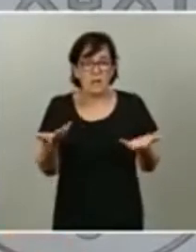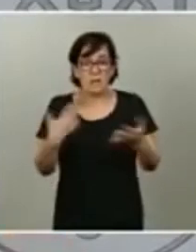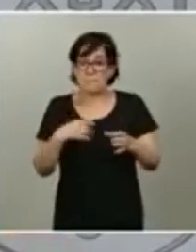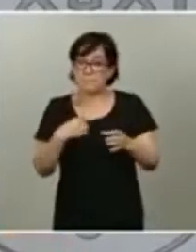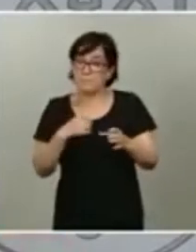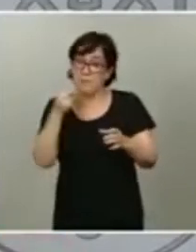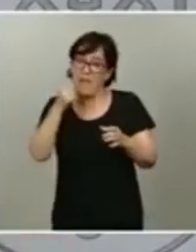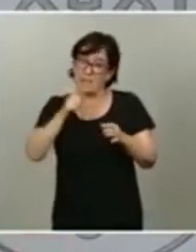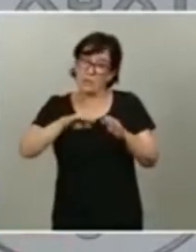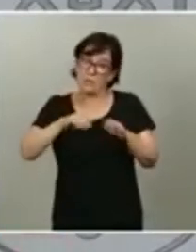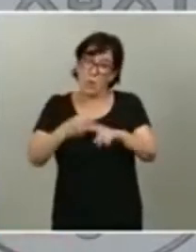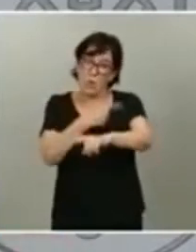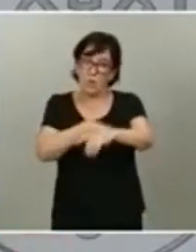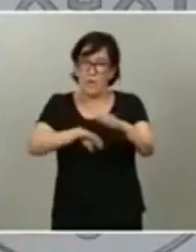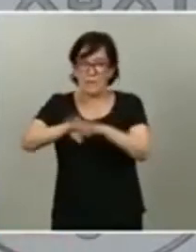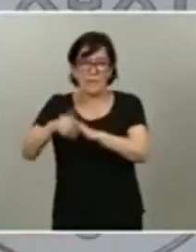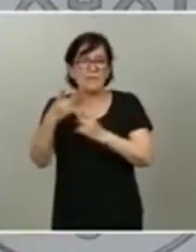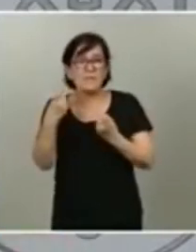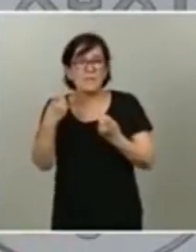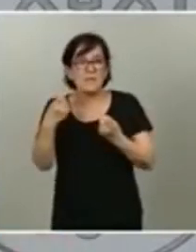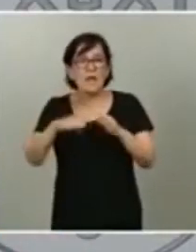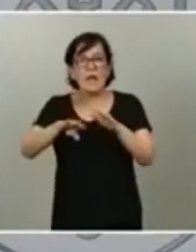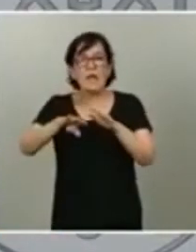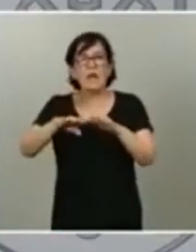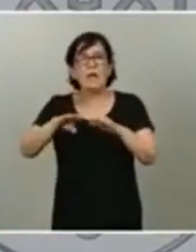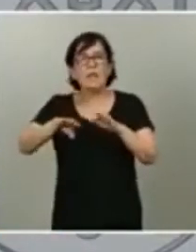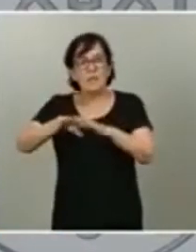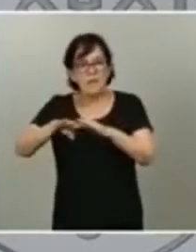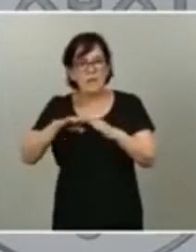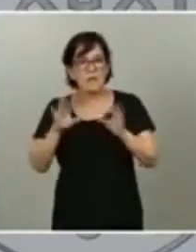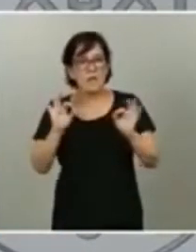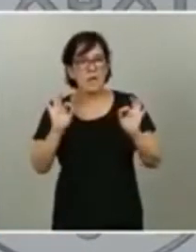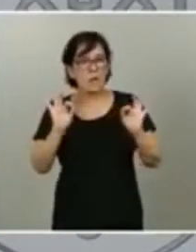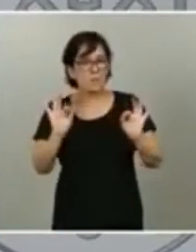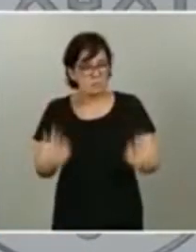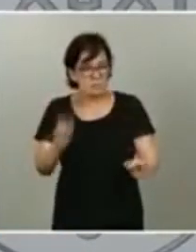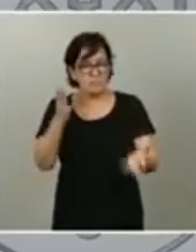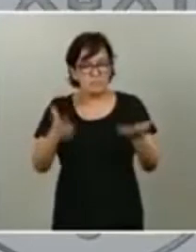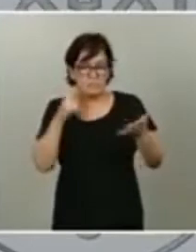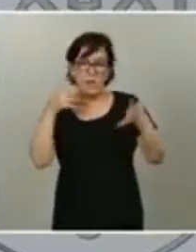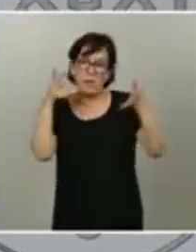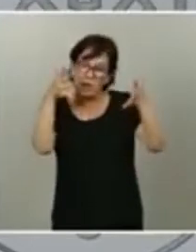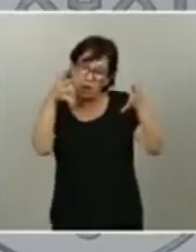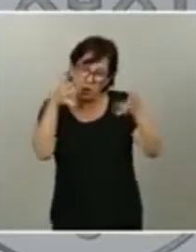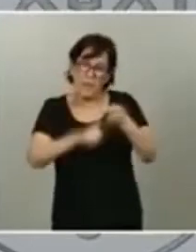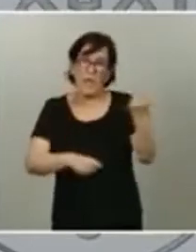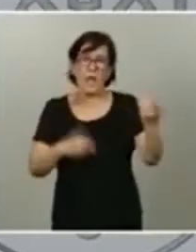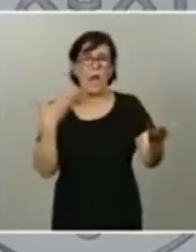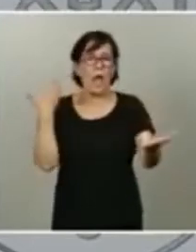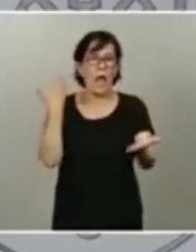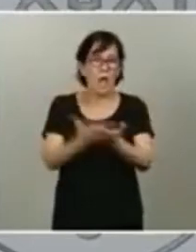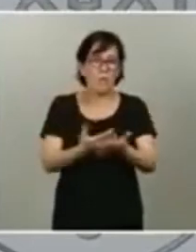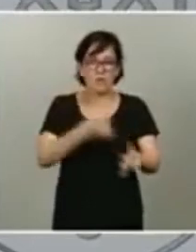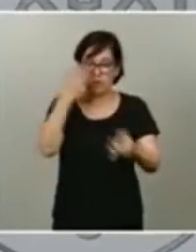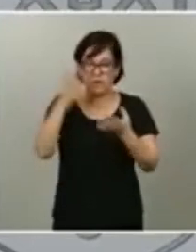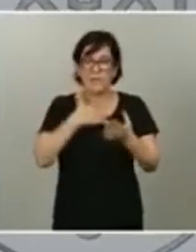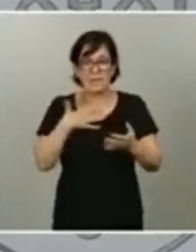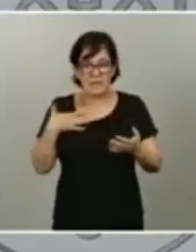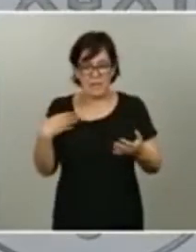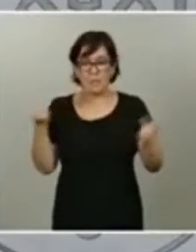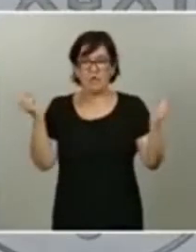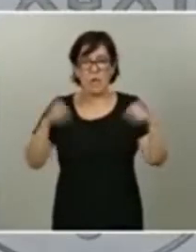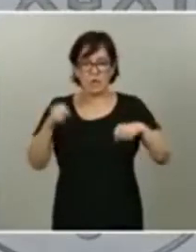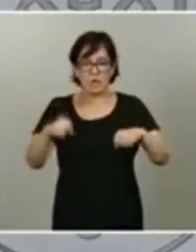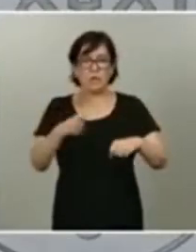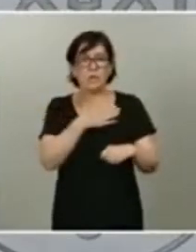porque necesitamos una derecha moderada que dé recomendaciones que aporte sugerencias con la que queremos acordar y con la que